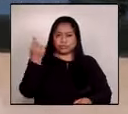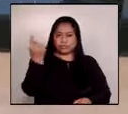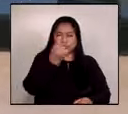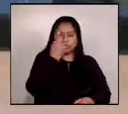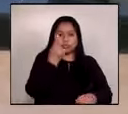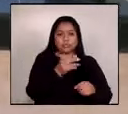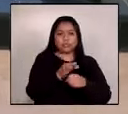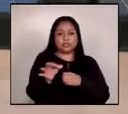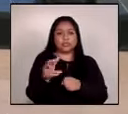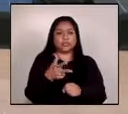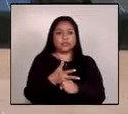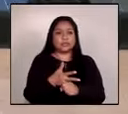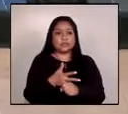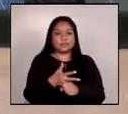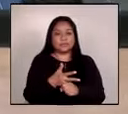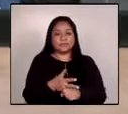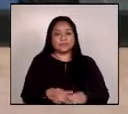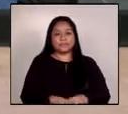Guatemala.